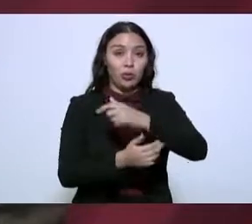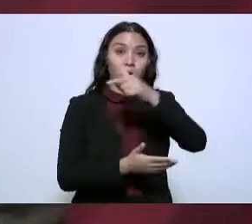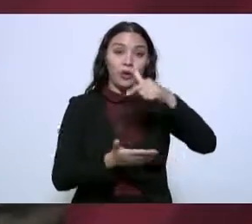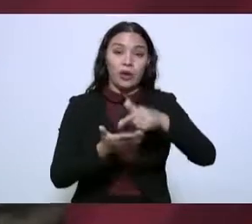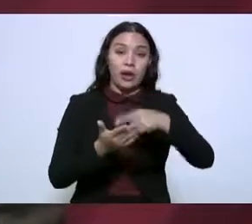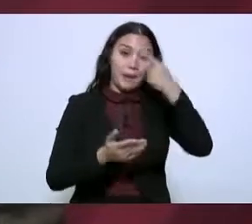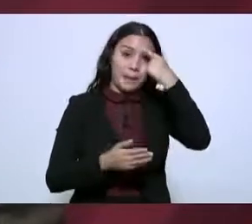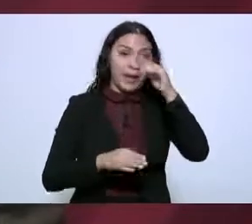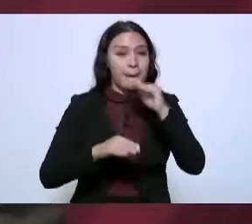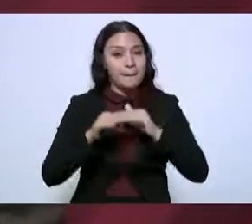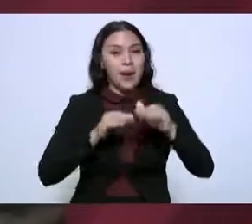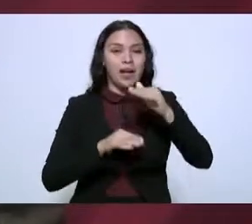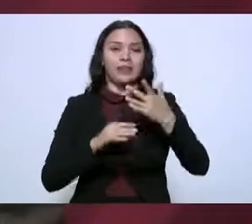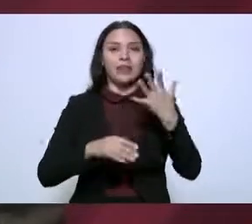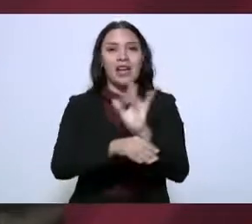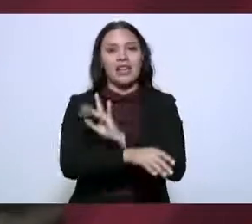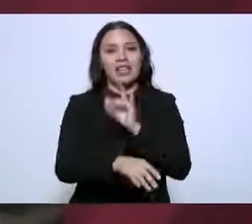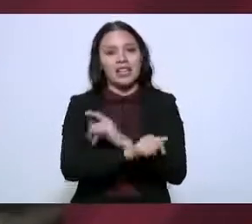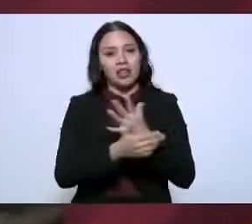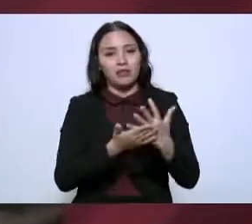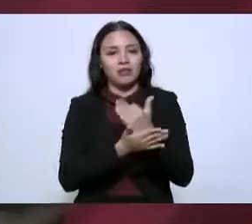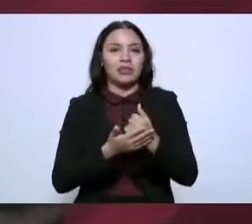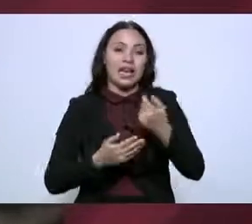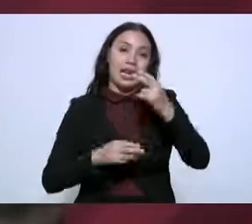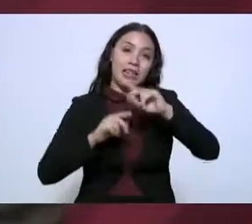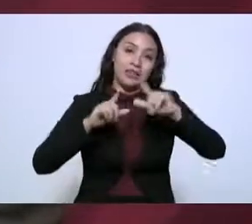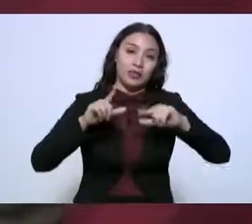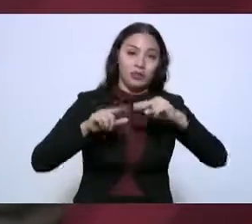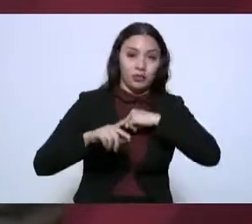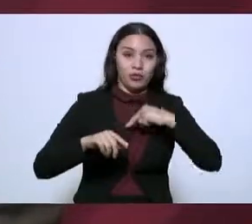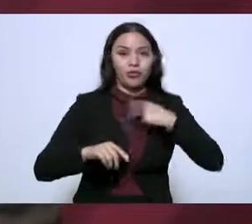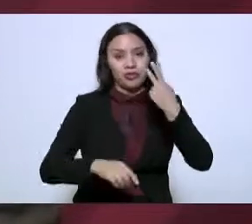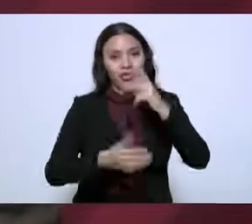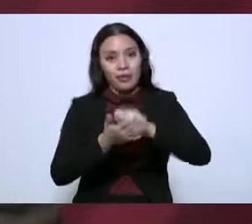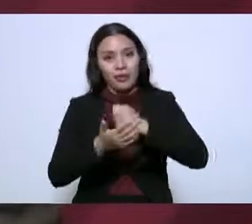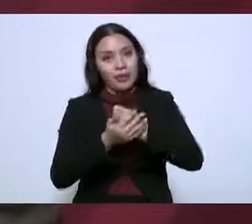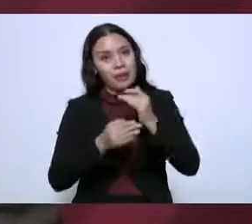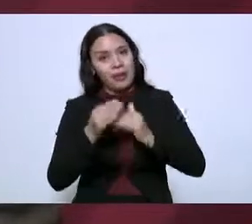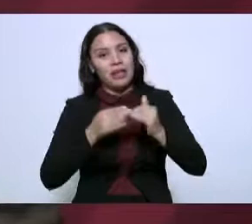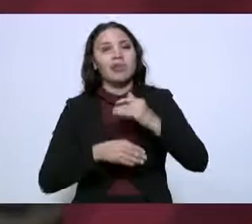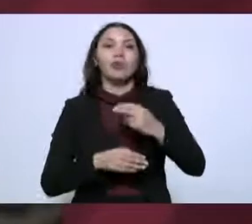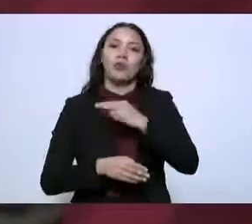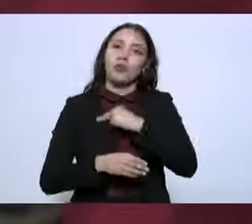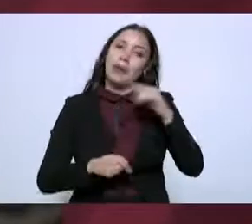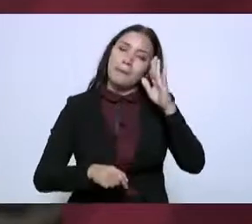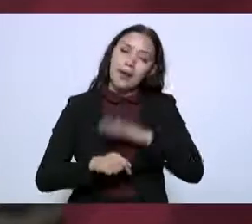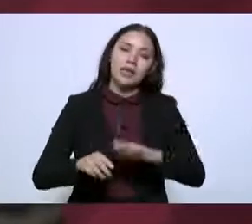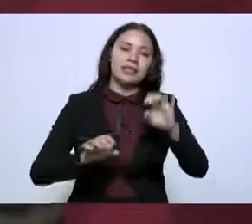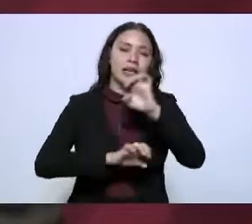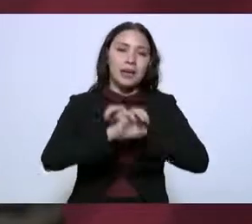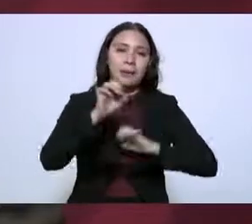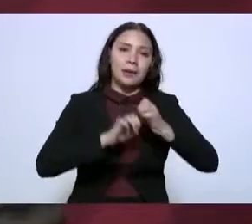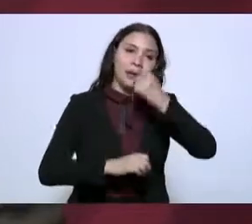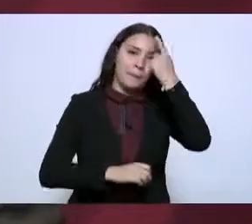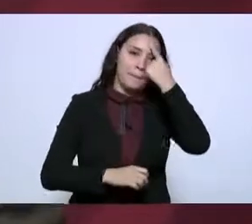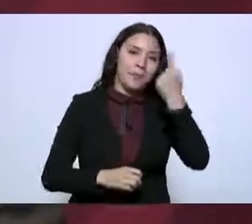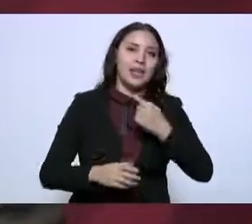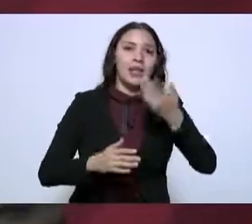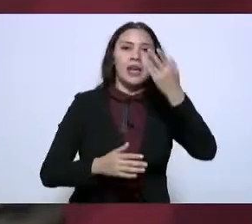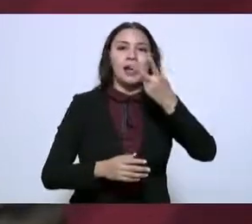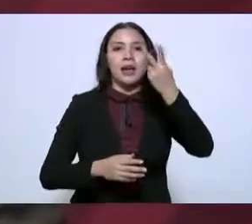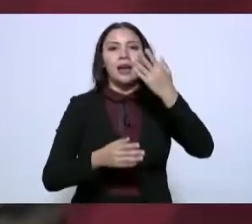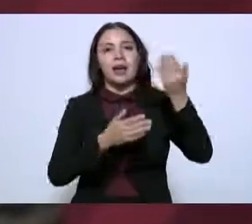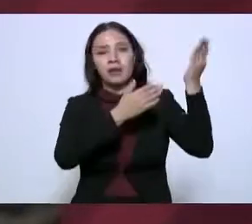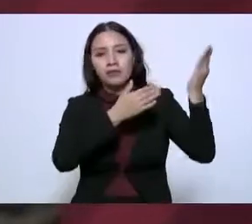de megawatts hora a nivel nacional y una importante fuente de empleo derivado de exportaciones y